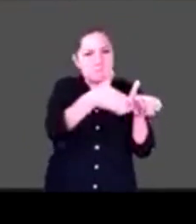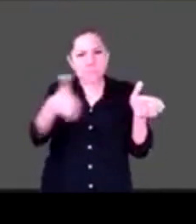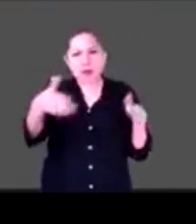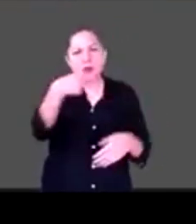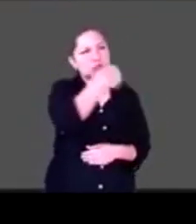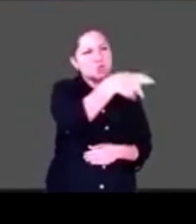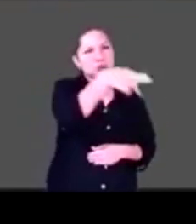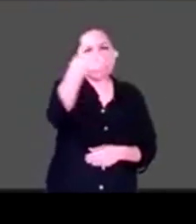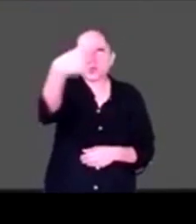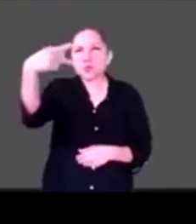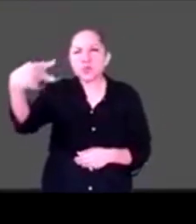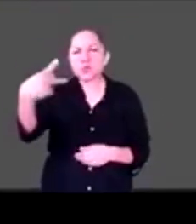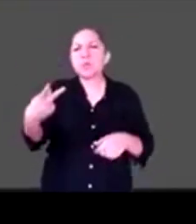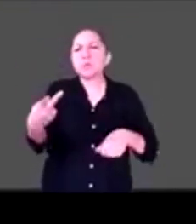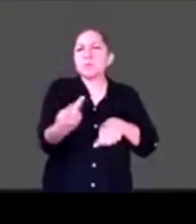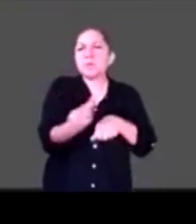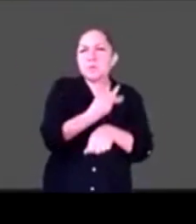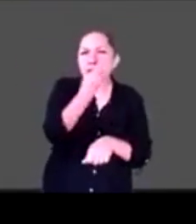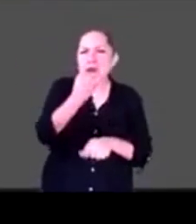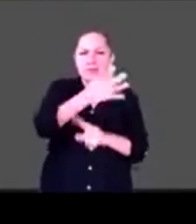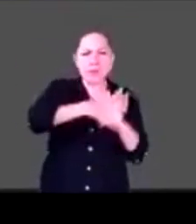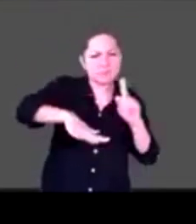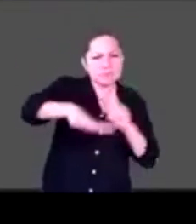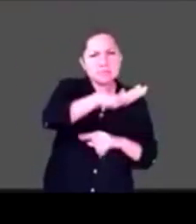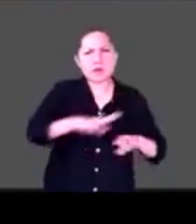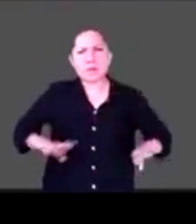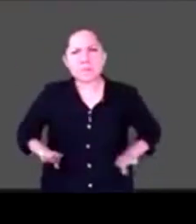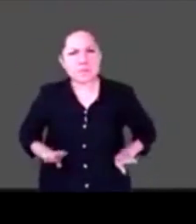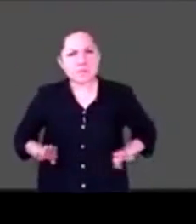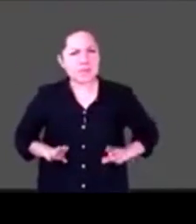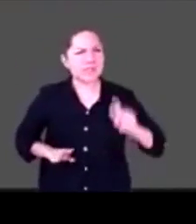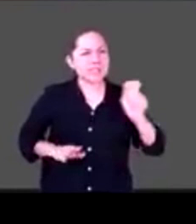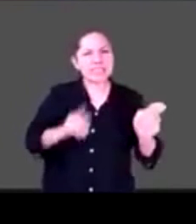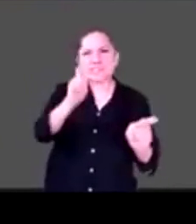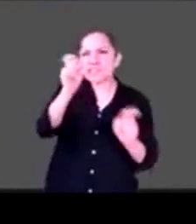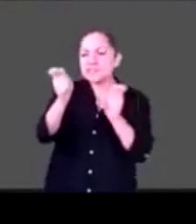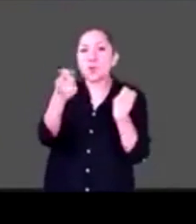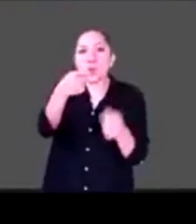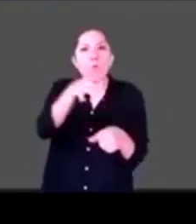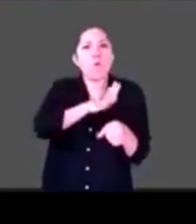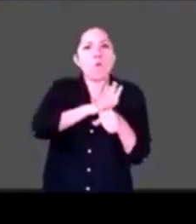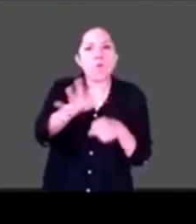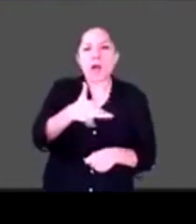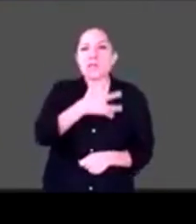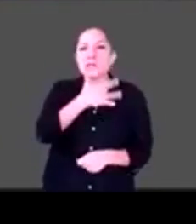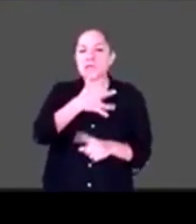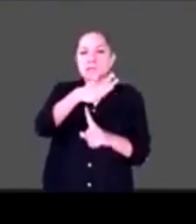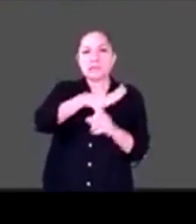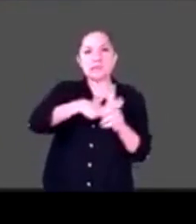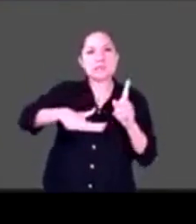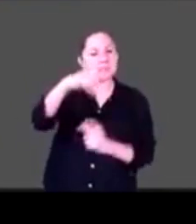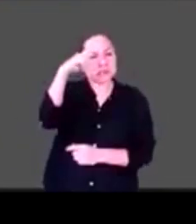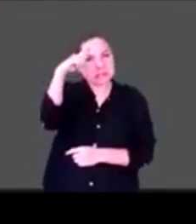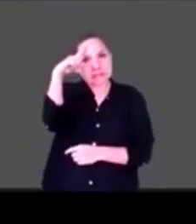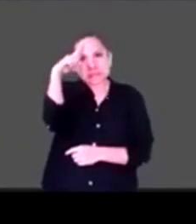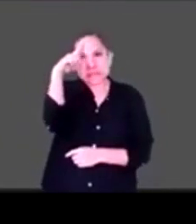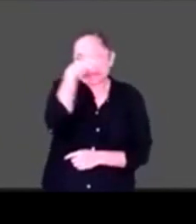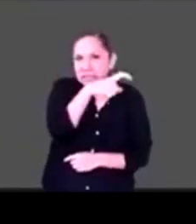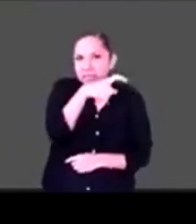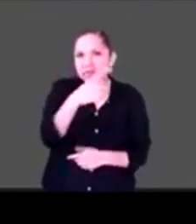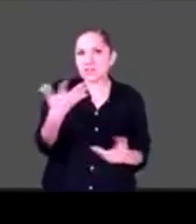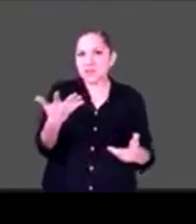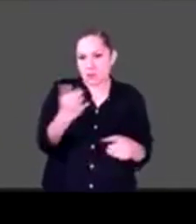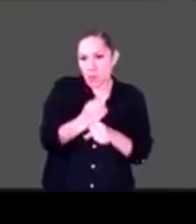tenido que sortear esta situación y cuál ha sido la situación más difícil para compaginar en medio de esta cuarentena que parece que ya